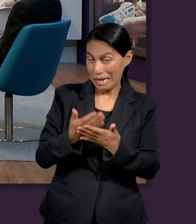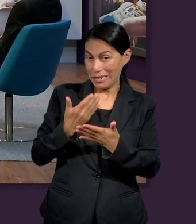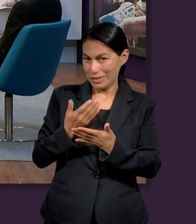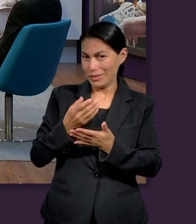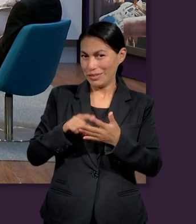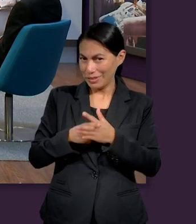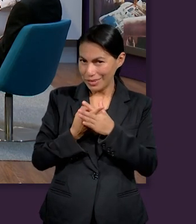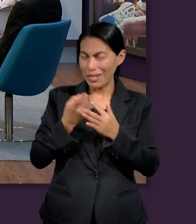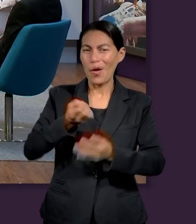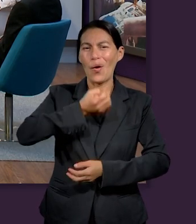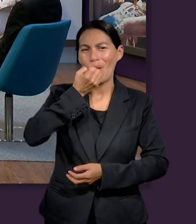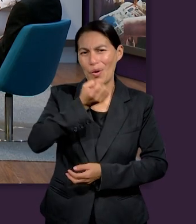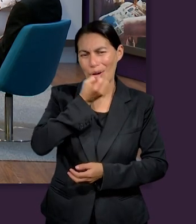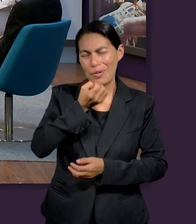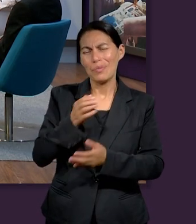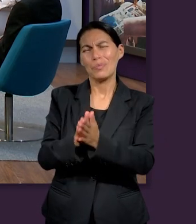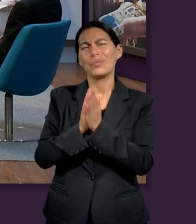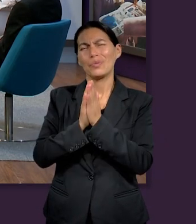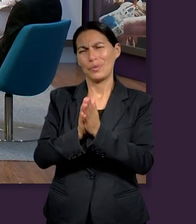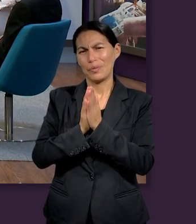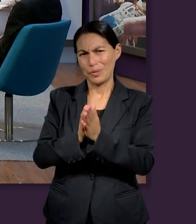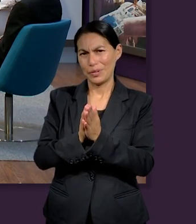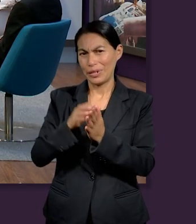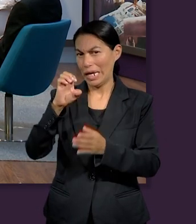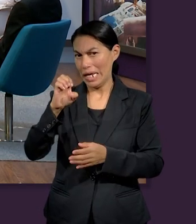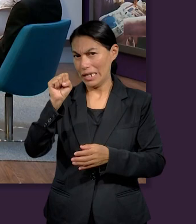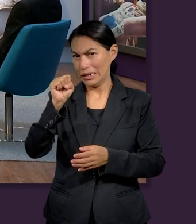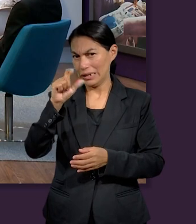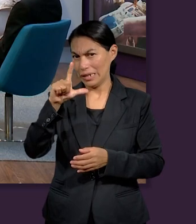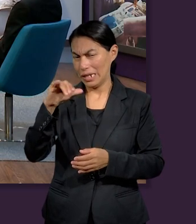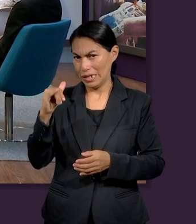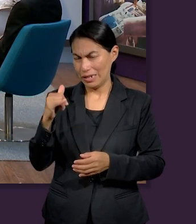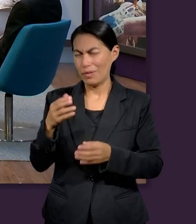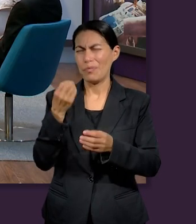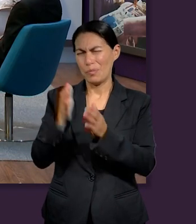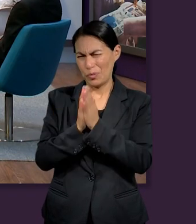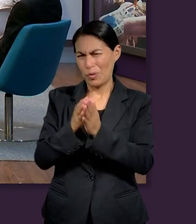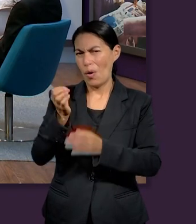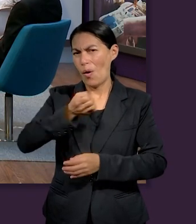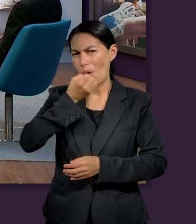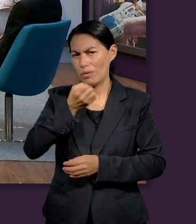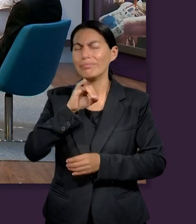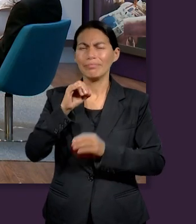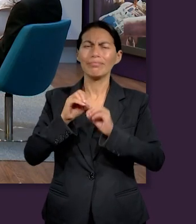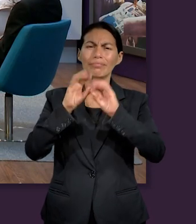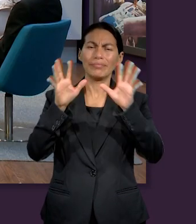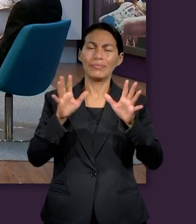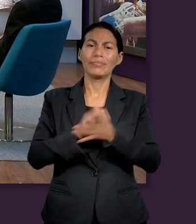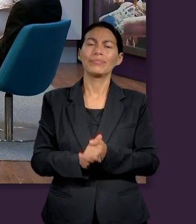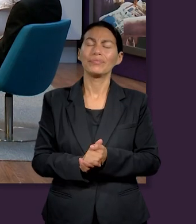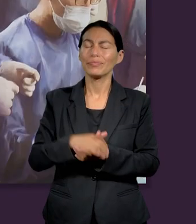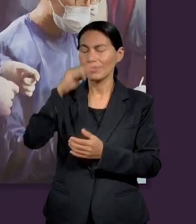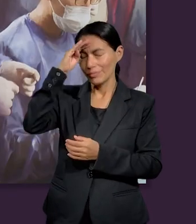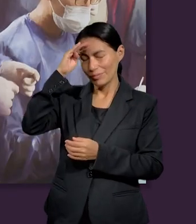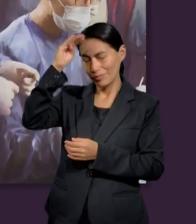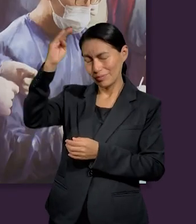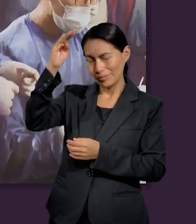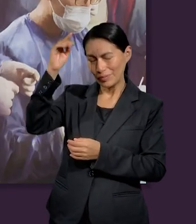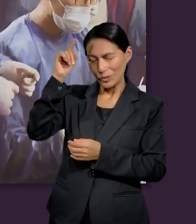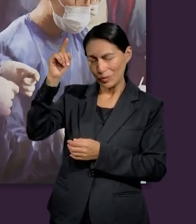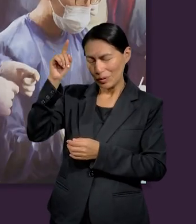con una oración, y vamos a pedirle a Esli que nos ayude con la oración. Claro que sí.